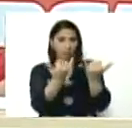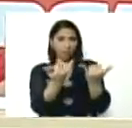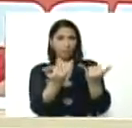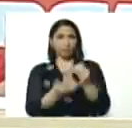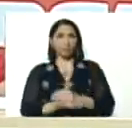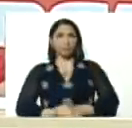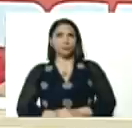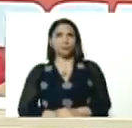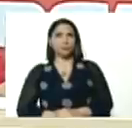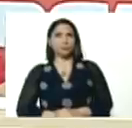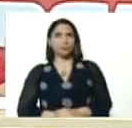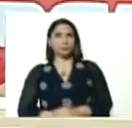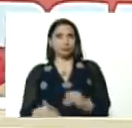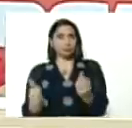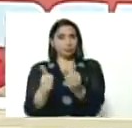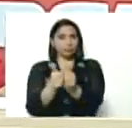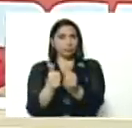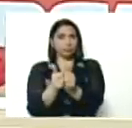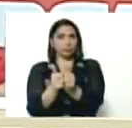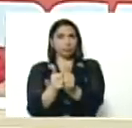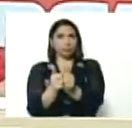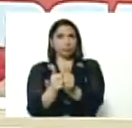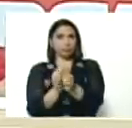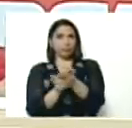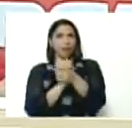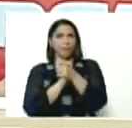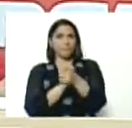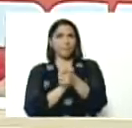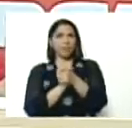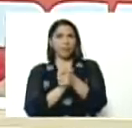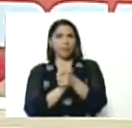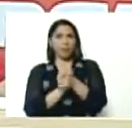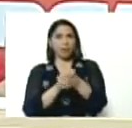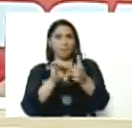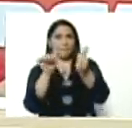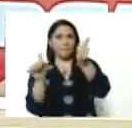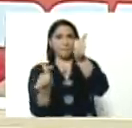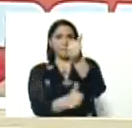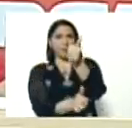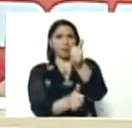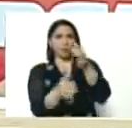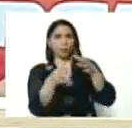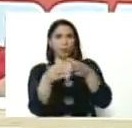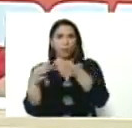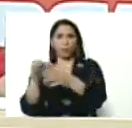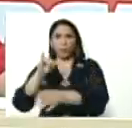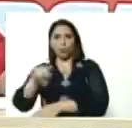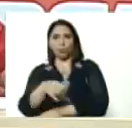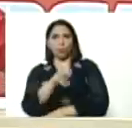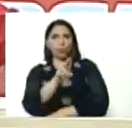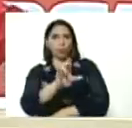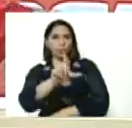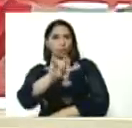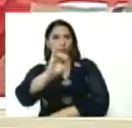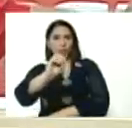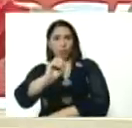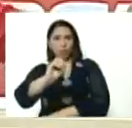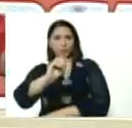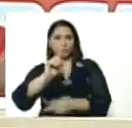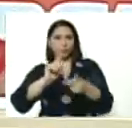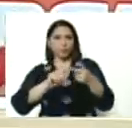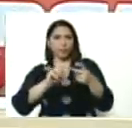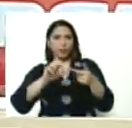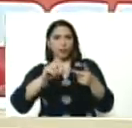mi lado, está el compañero, vicepresidente de organización, Julio León Heredia, el compañero Eduardo